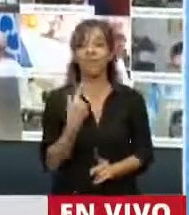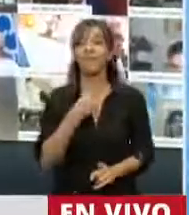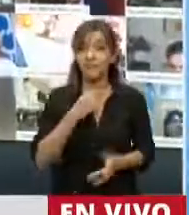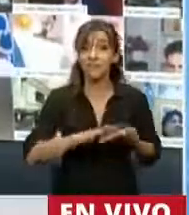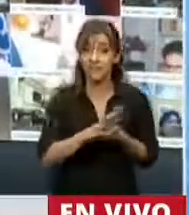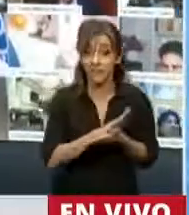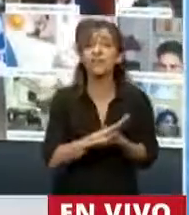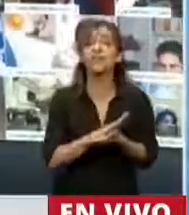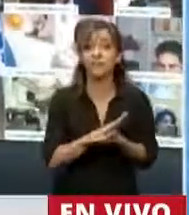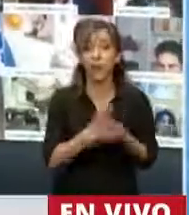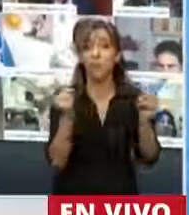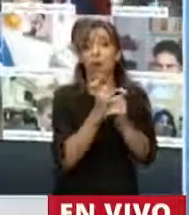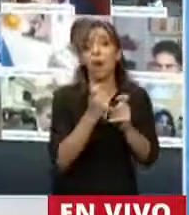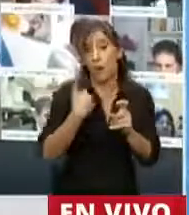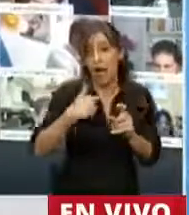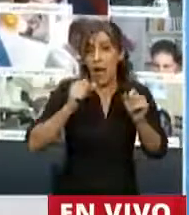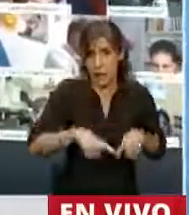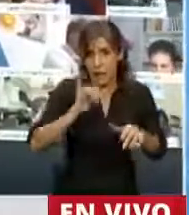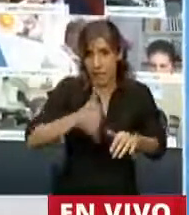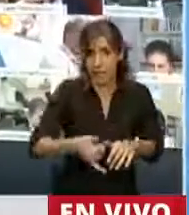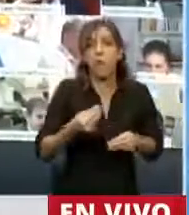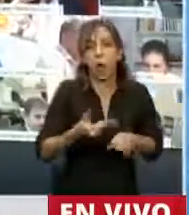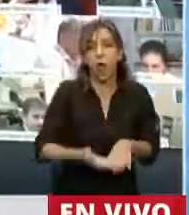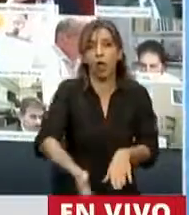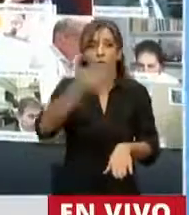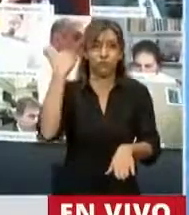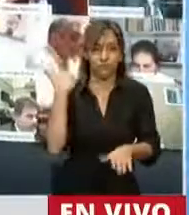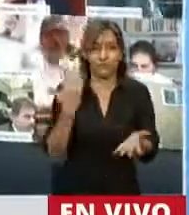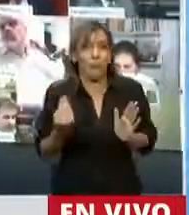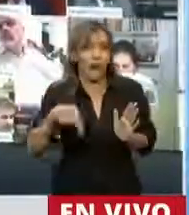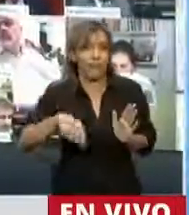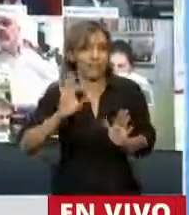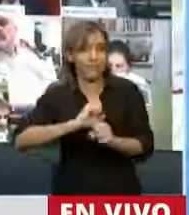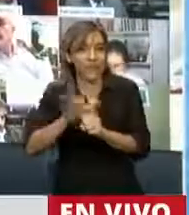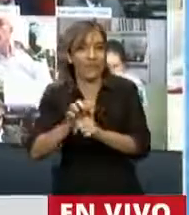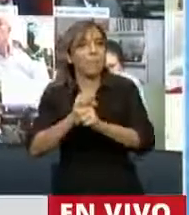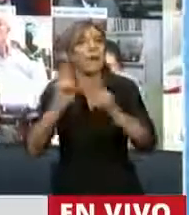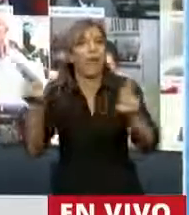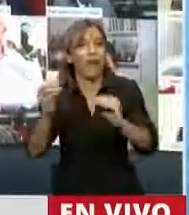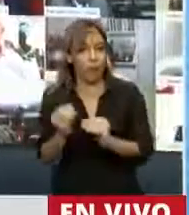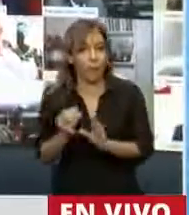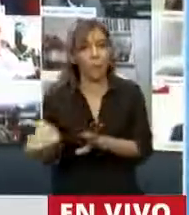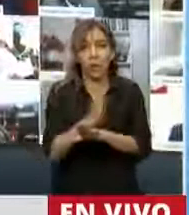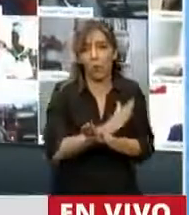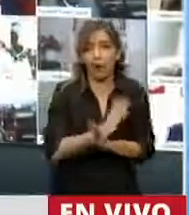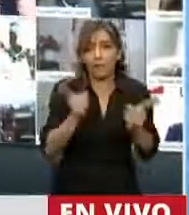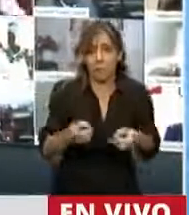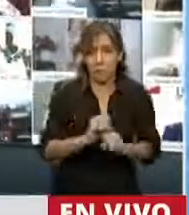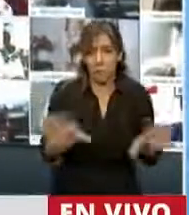Argentina tenía y por supuesto recuperar el daño que esta pandemia produjo. En este marco de restricciones